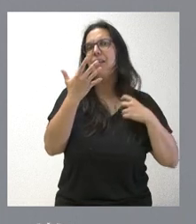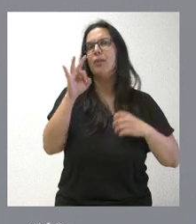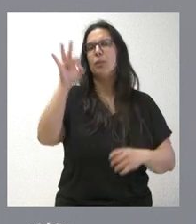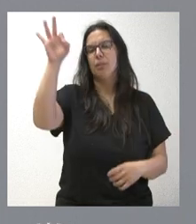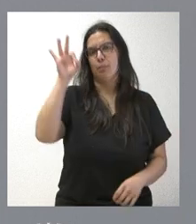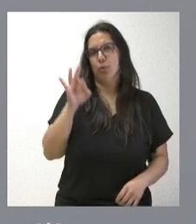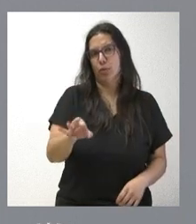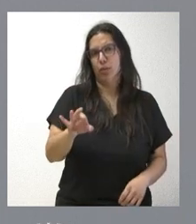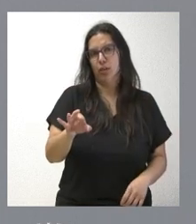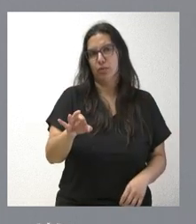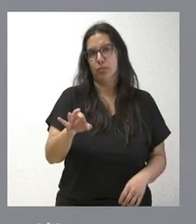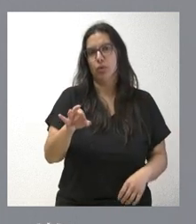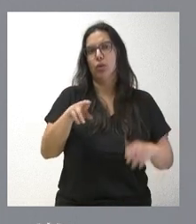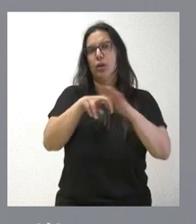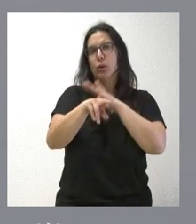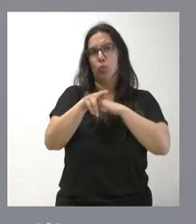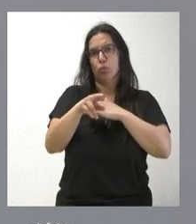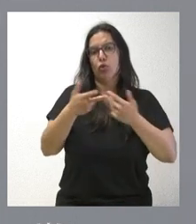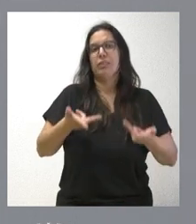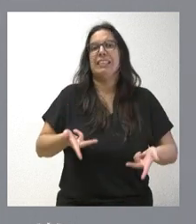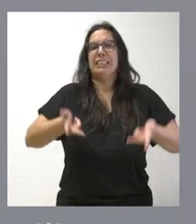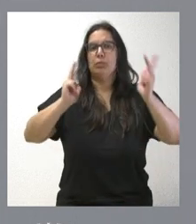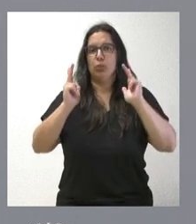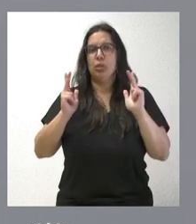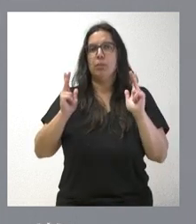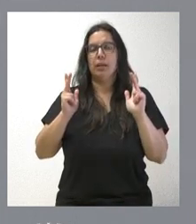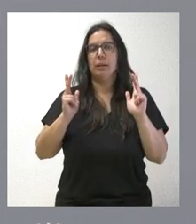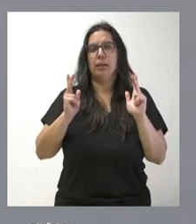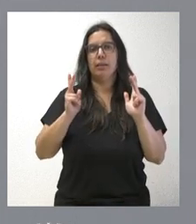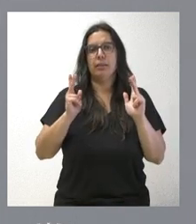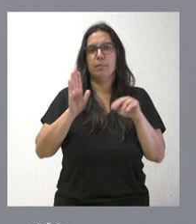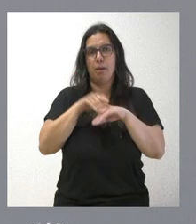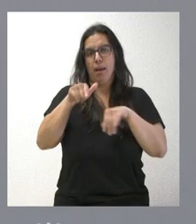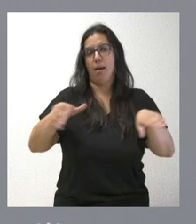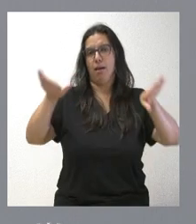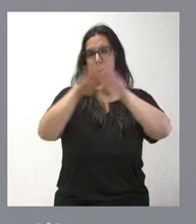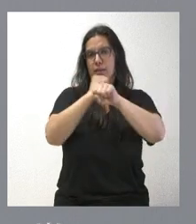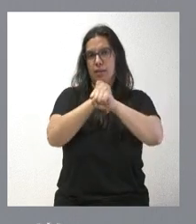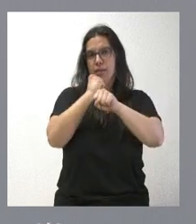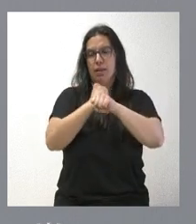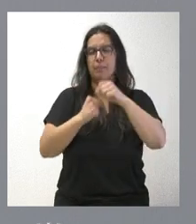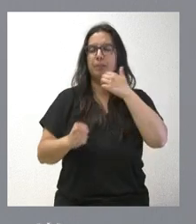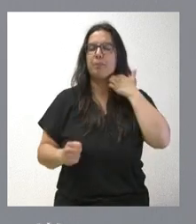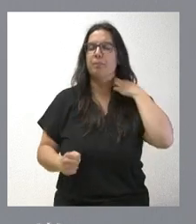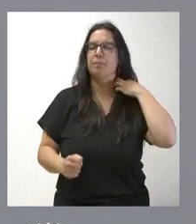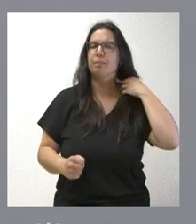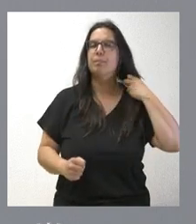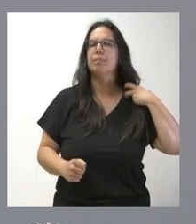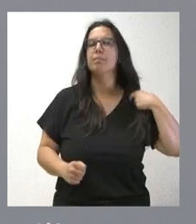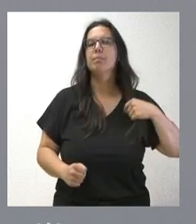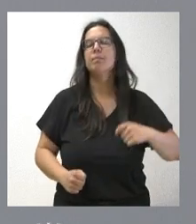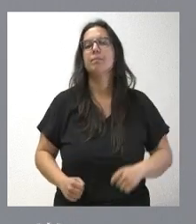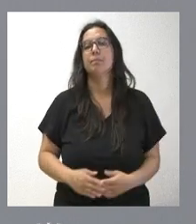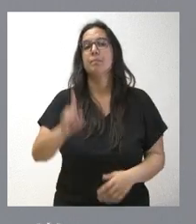por ciento los medios disponibles en estas circunstancias. Hay que decirles